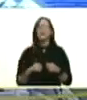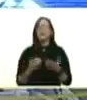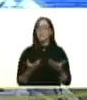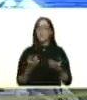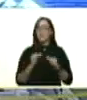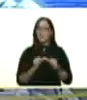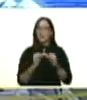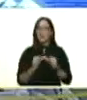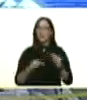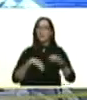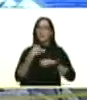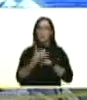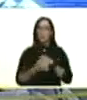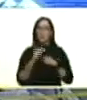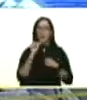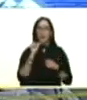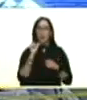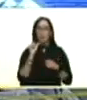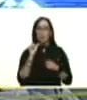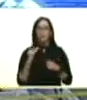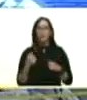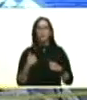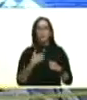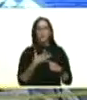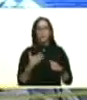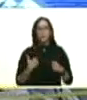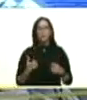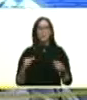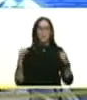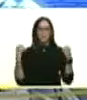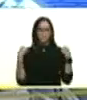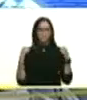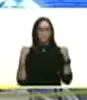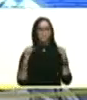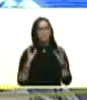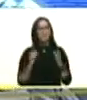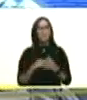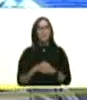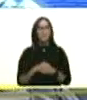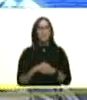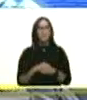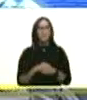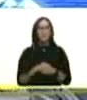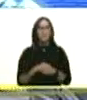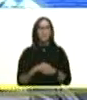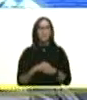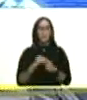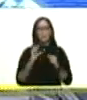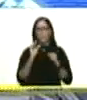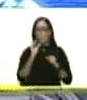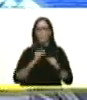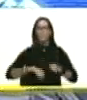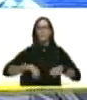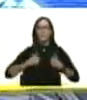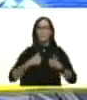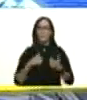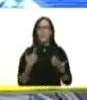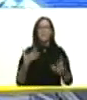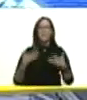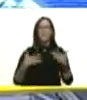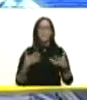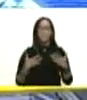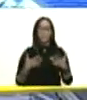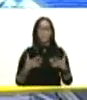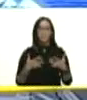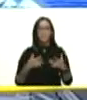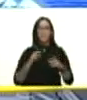agua yo quisiera refrescar un poco más Pereira Coronel Pereira este fenómeno del niño